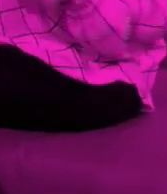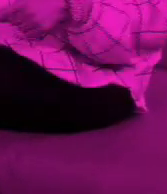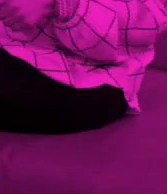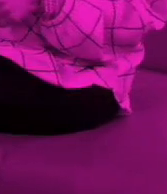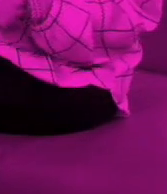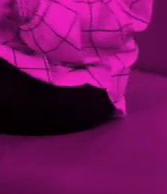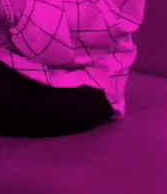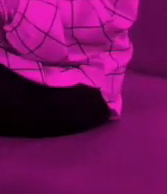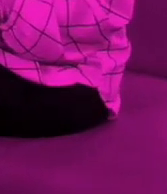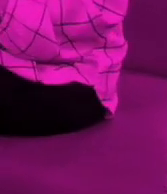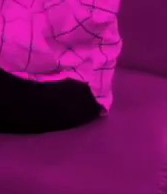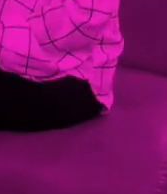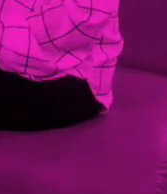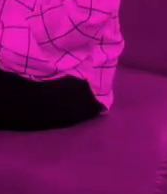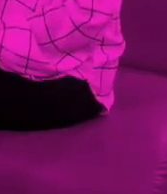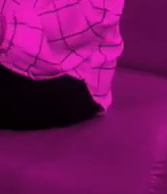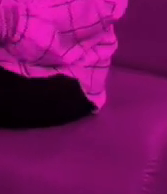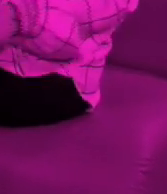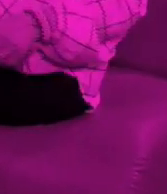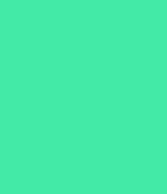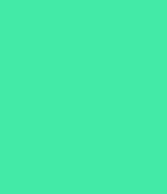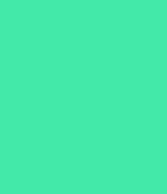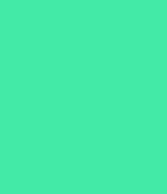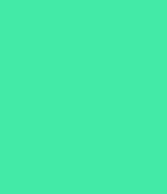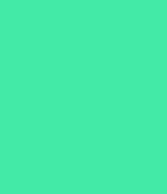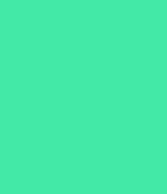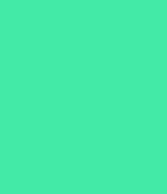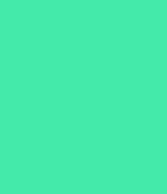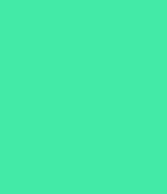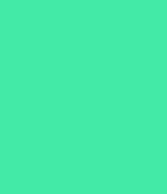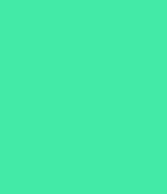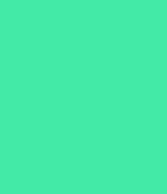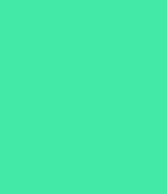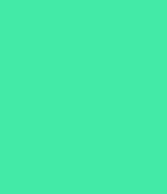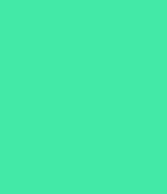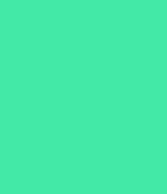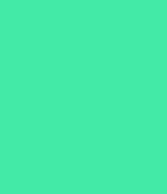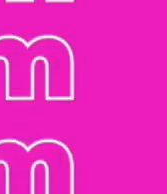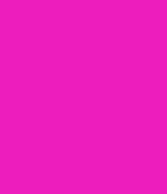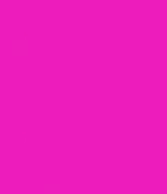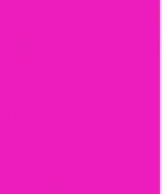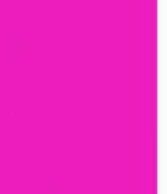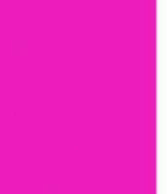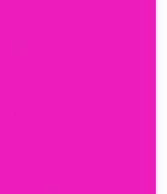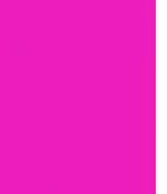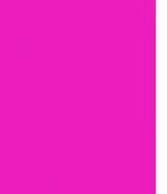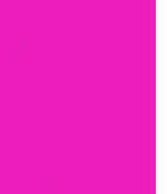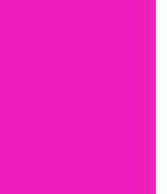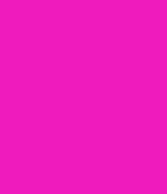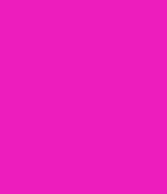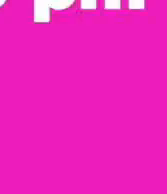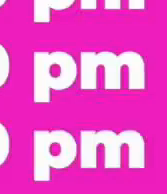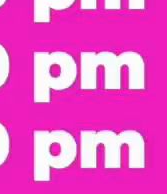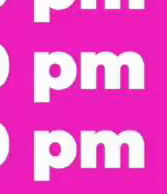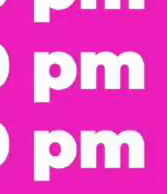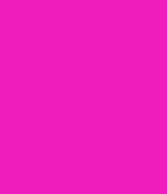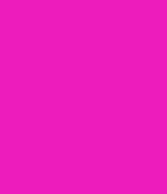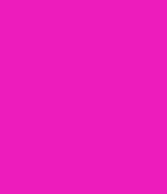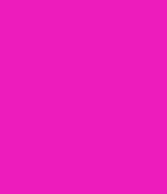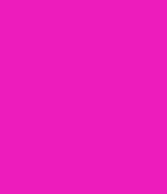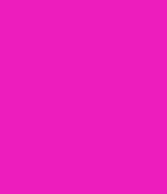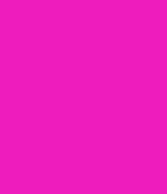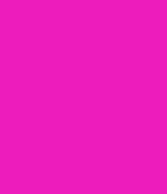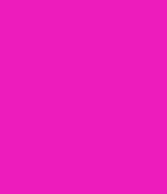asuntos de mujeres Que los hombres quieren escuchar Palabra de mujer Sábado doce del mediodía Y